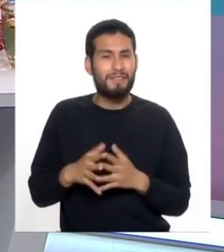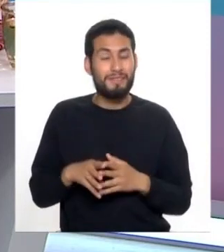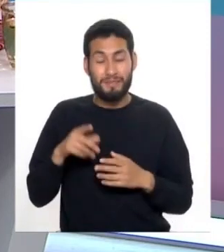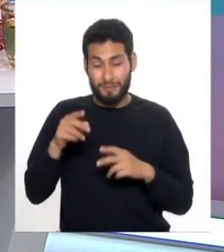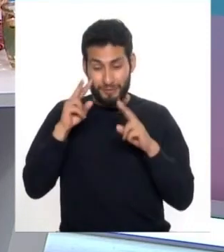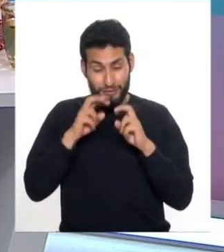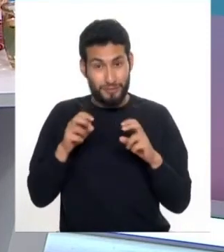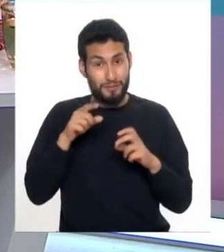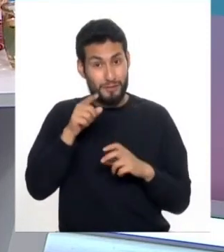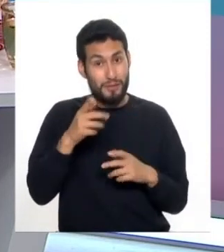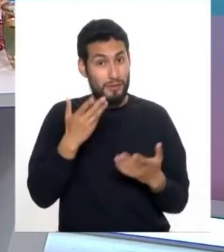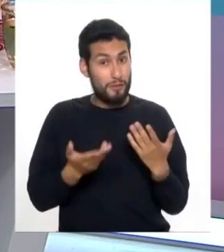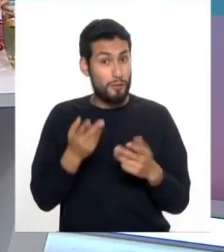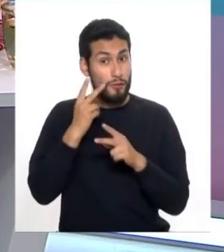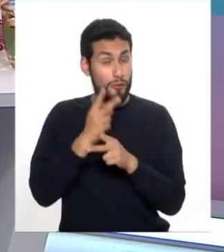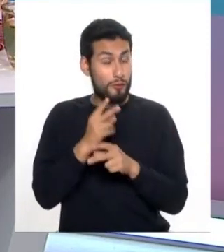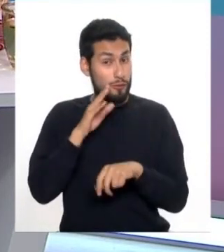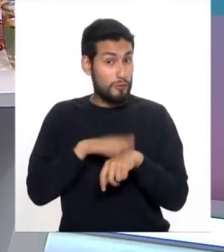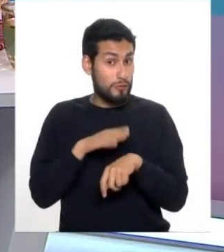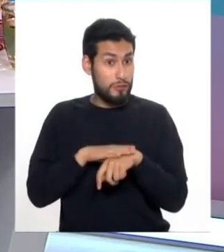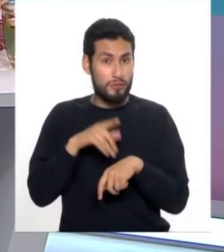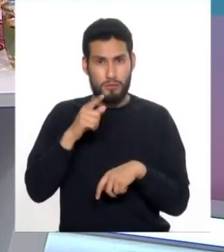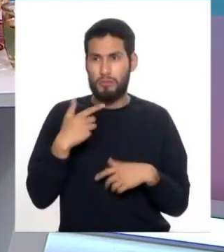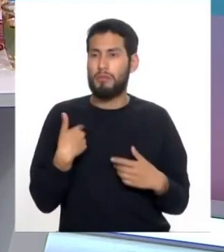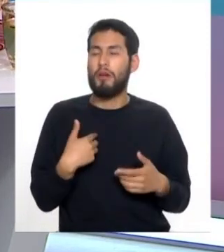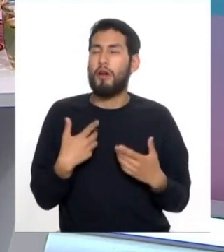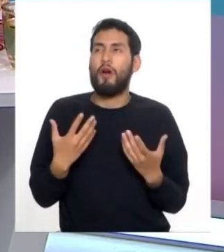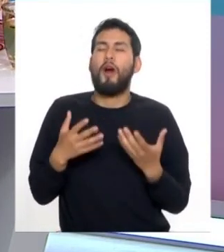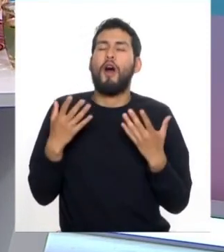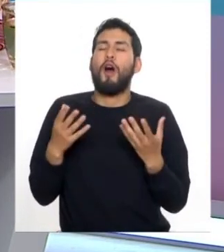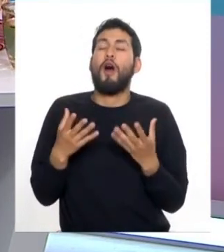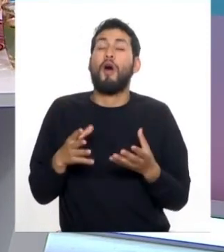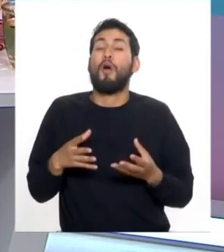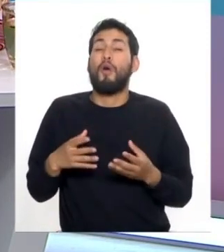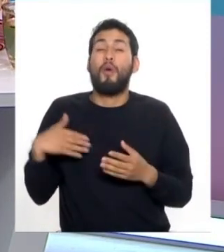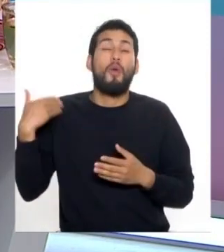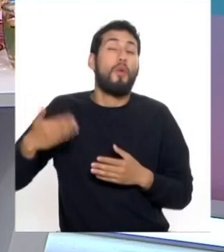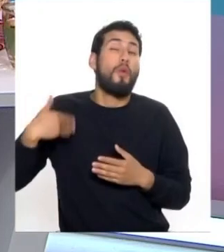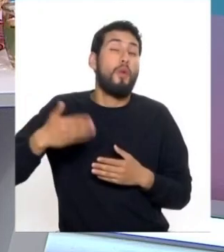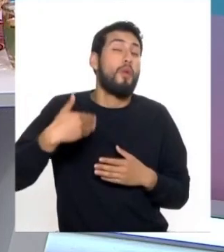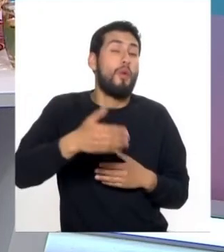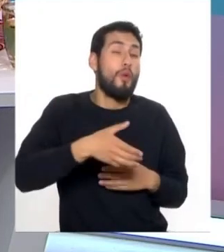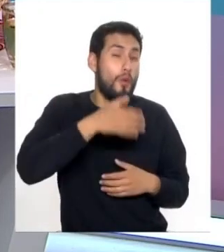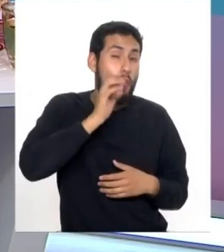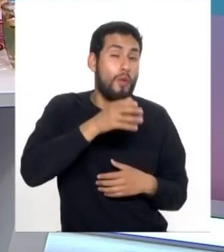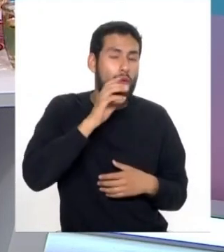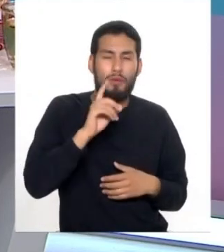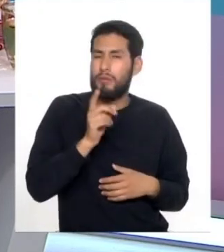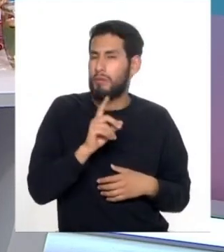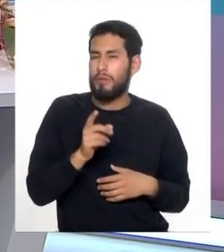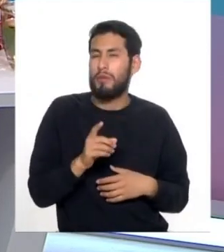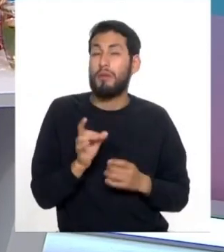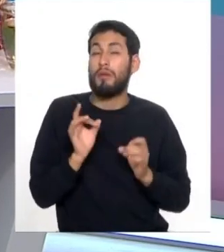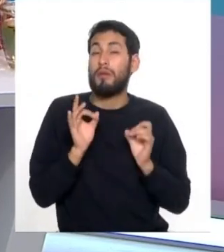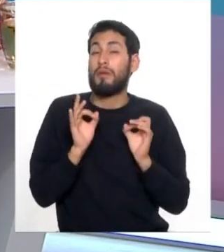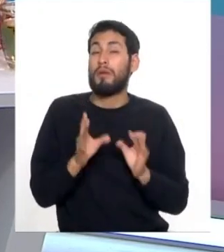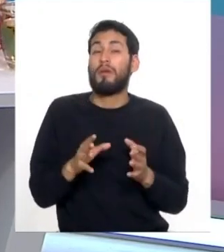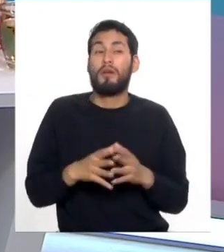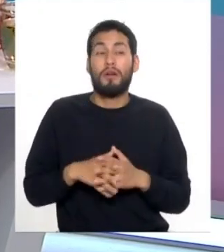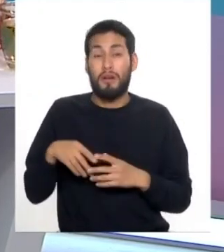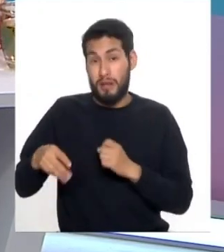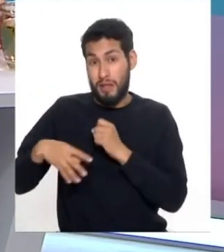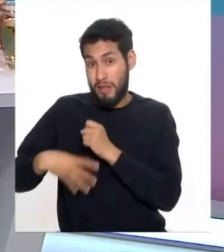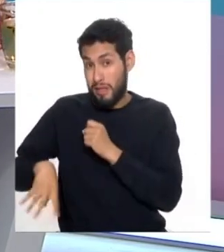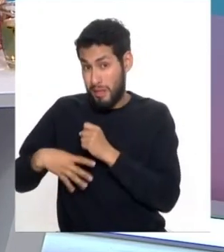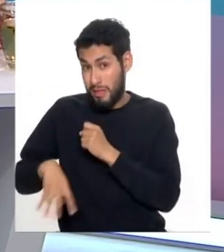biografía usted debe tener cuidado no se debe exceder tampoco no muchos días porque puede usted pasar de una